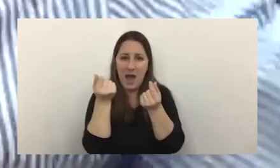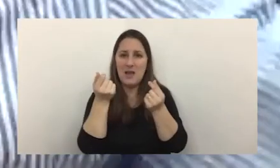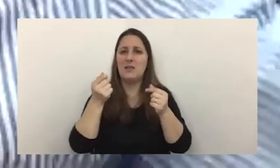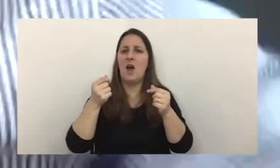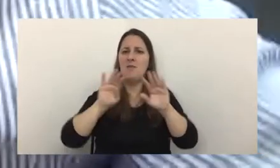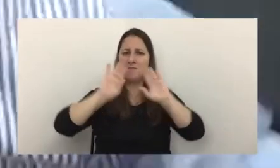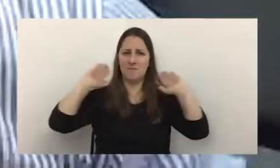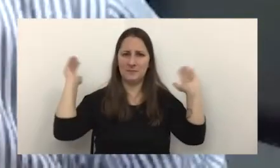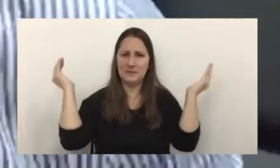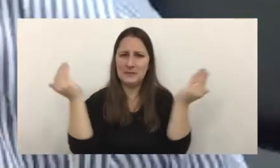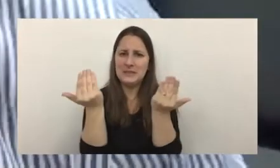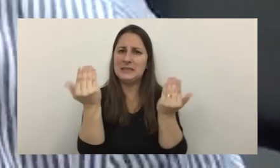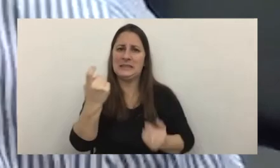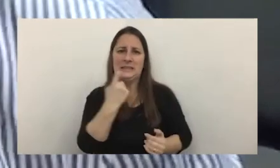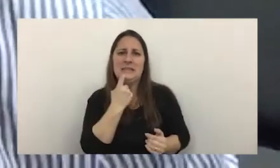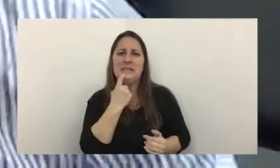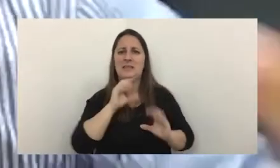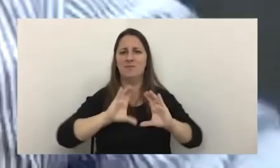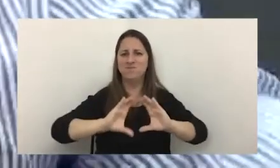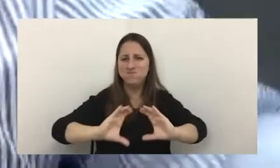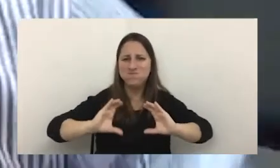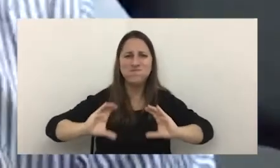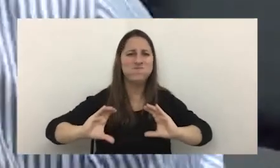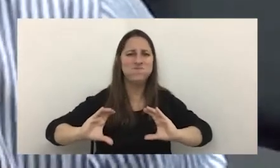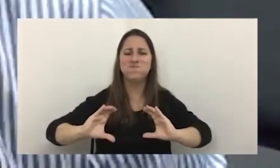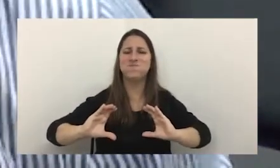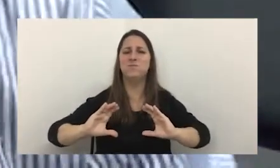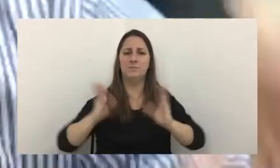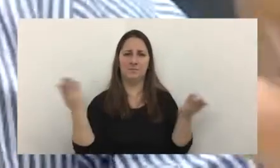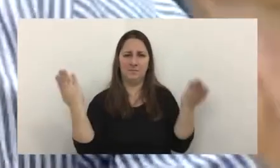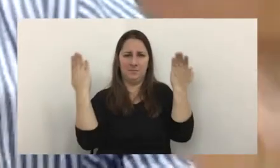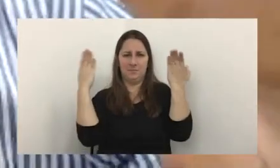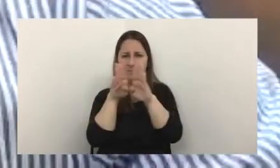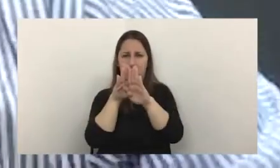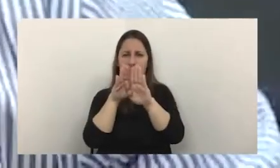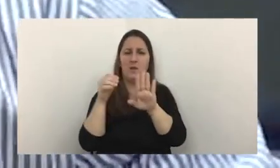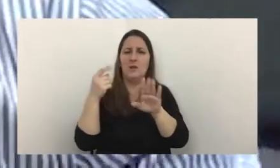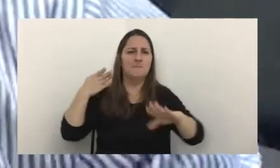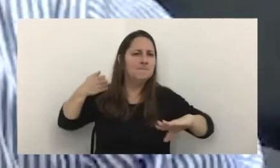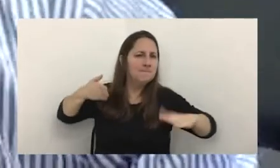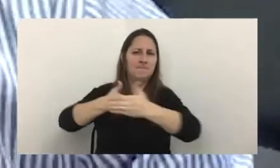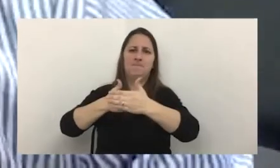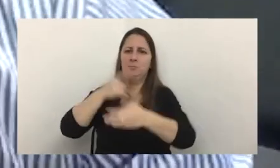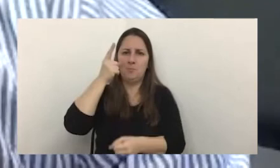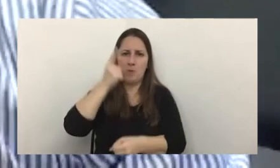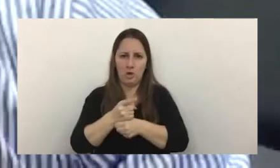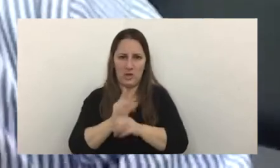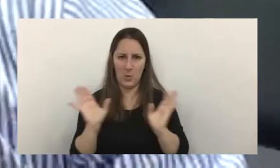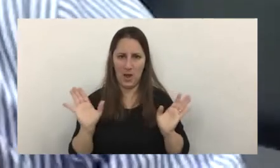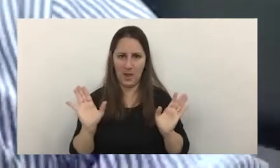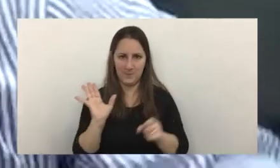naval del espesor que se les ocurra y un cierre hermético por reloj ahora